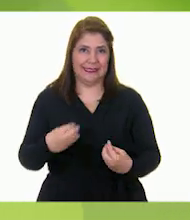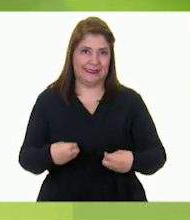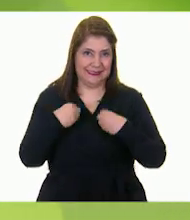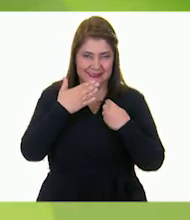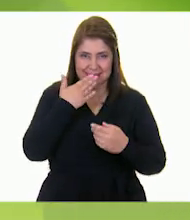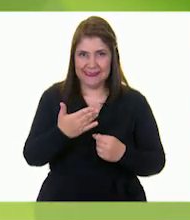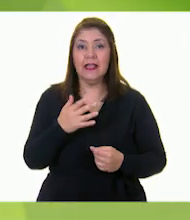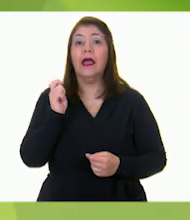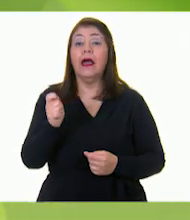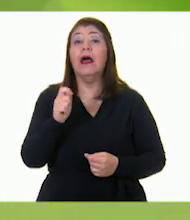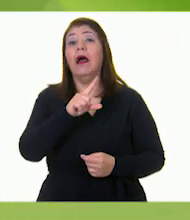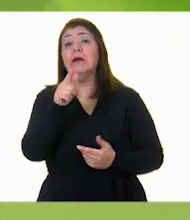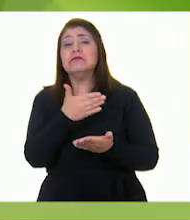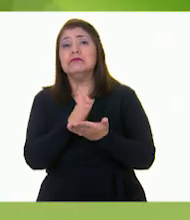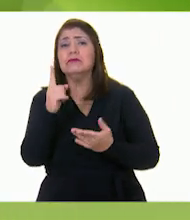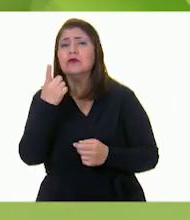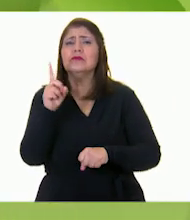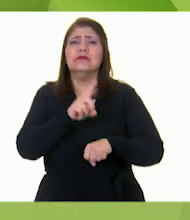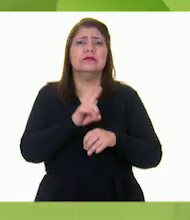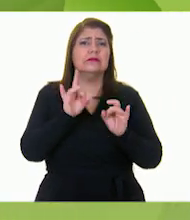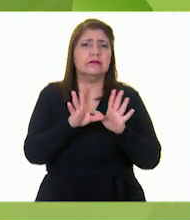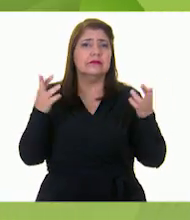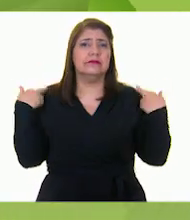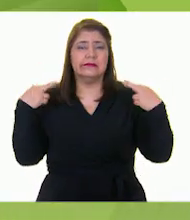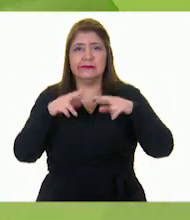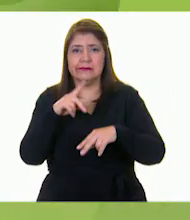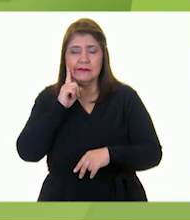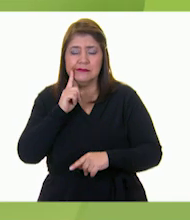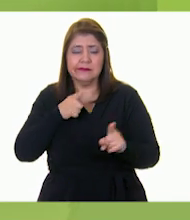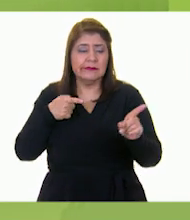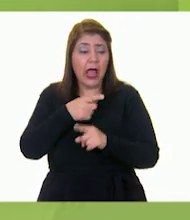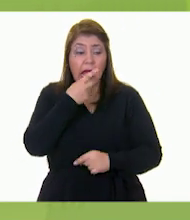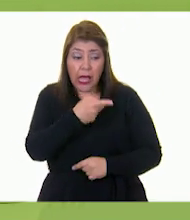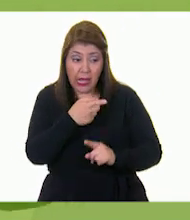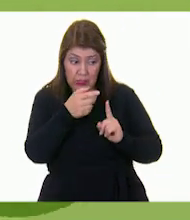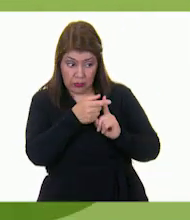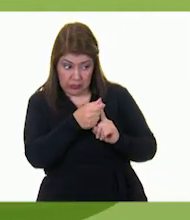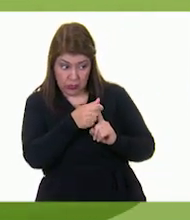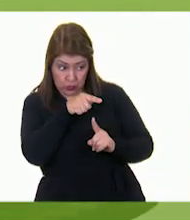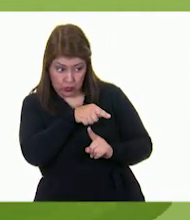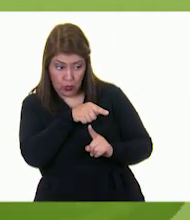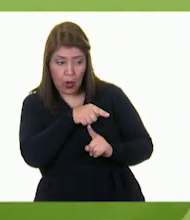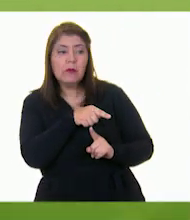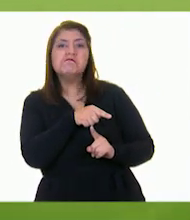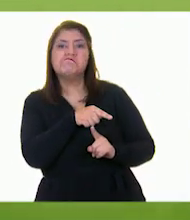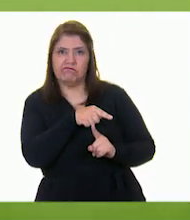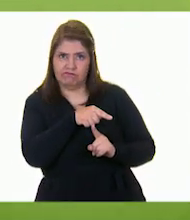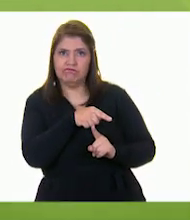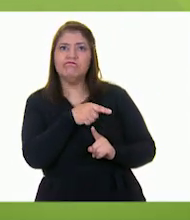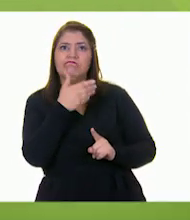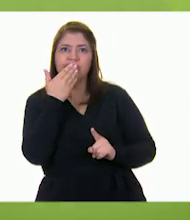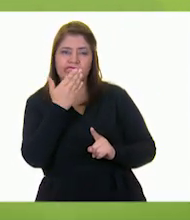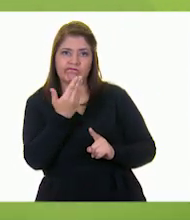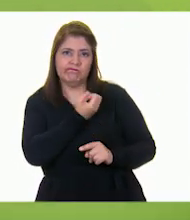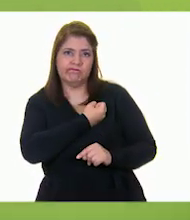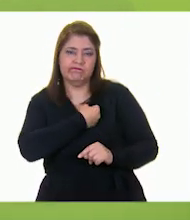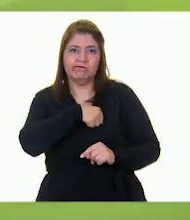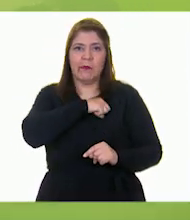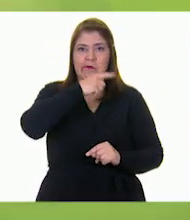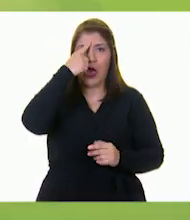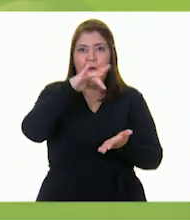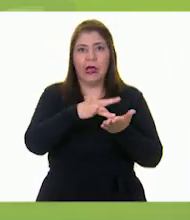un día la maestra le dijo que los cacahuates, como él, eran muy buenos para los músculos.